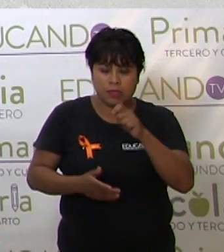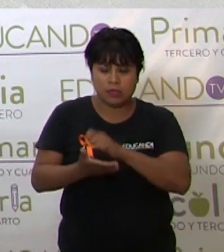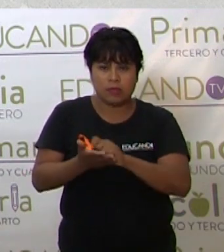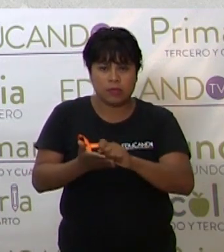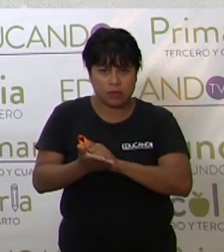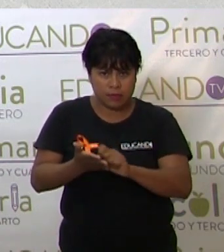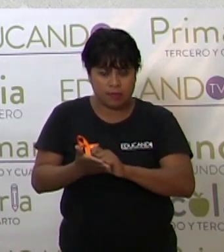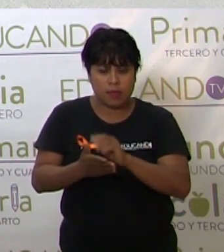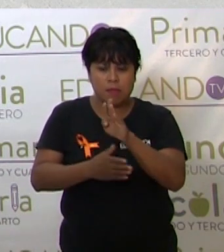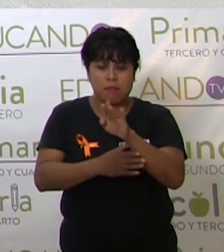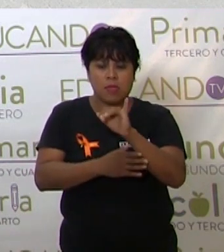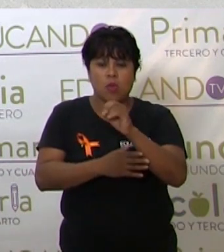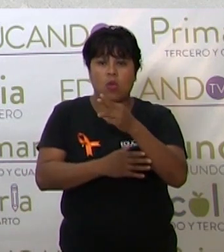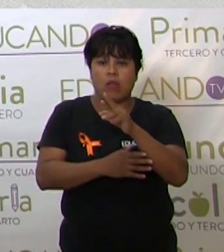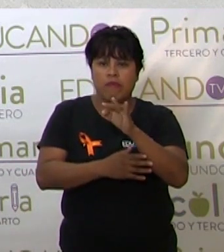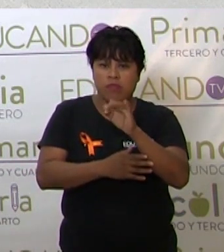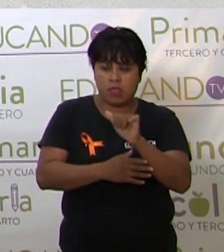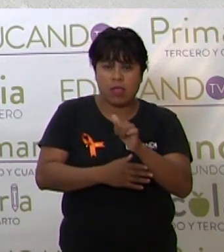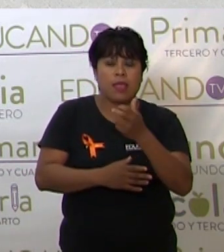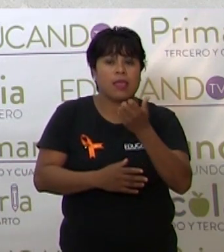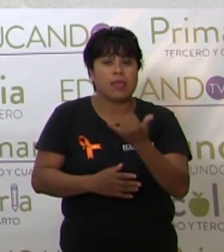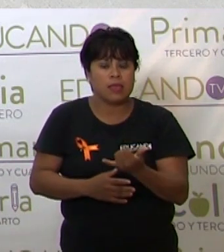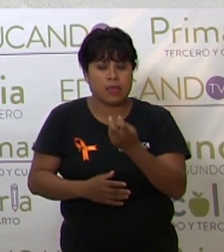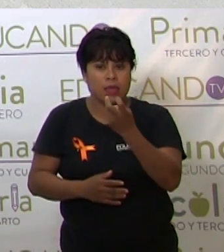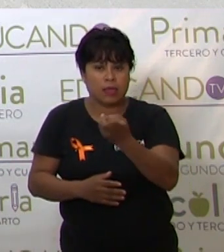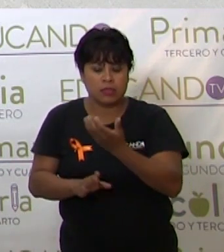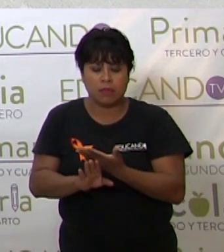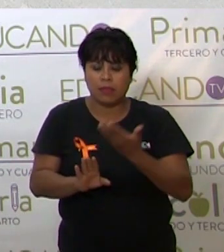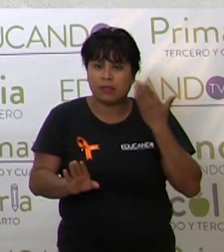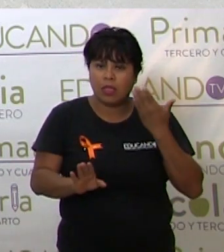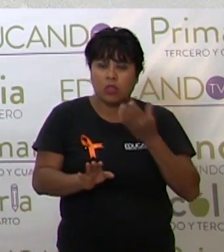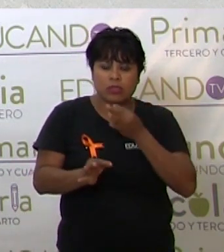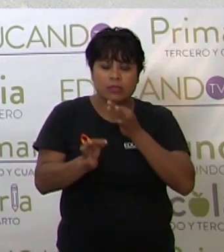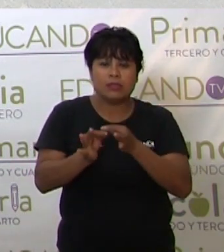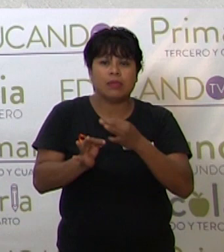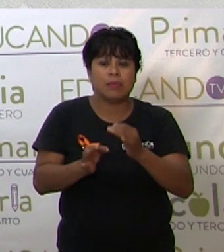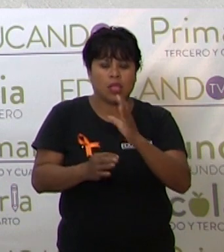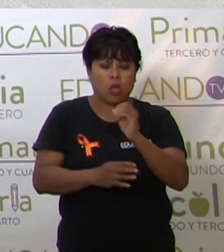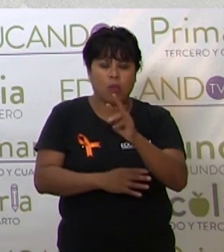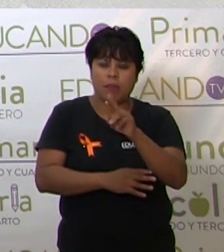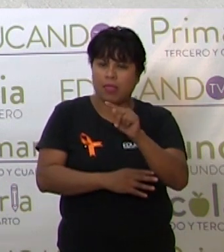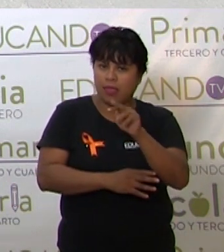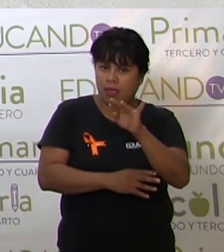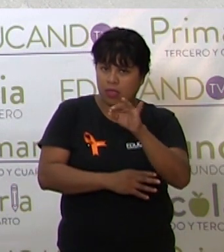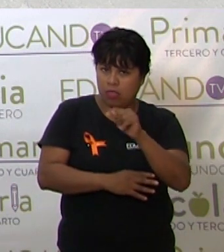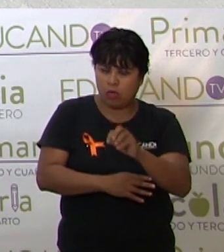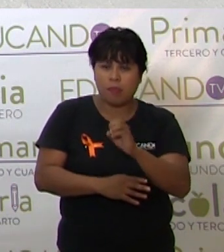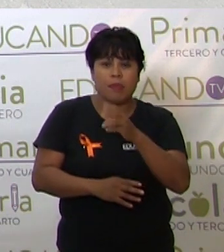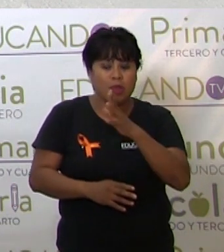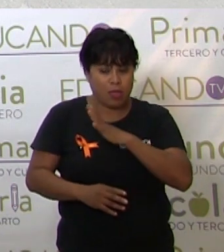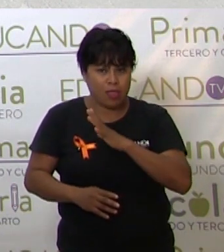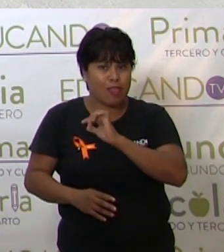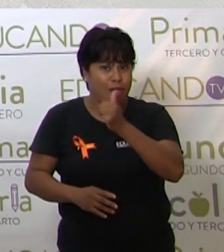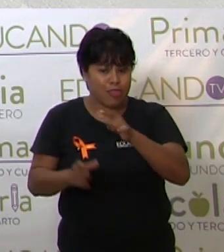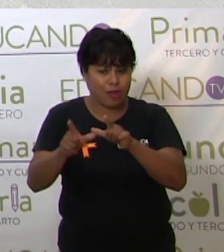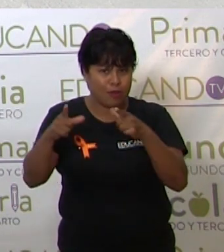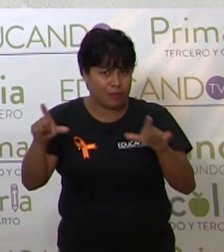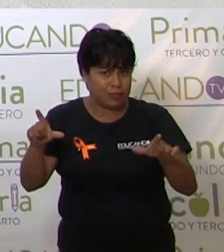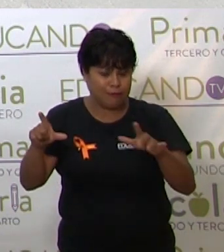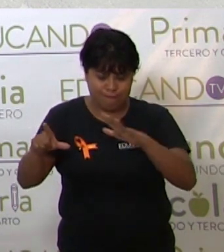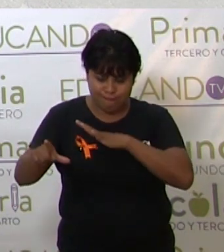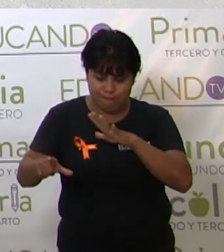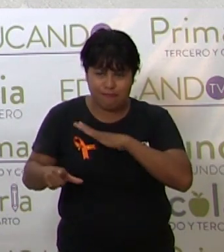biografía y que es pasado simple y copretérito. Muy bien. Pero traje otros recursos lingüísticos